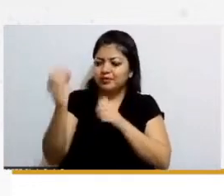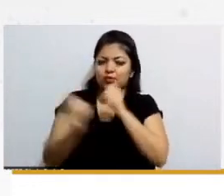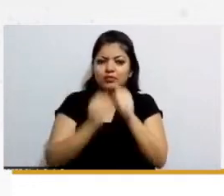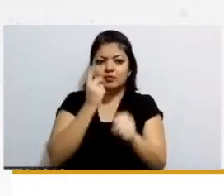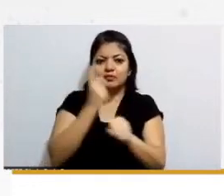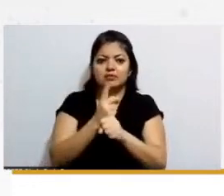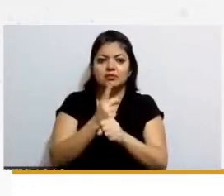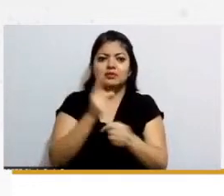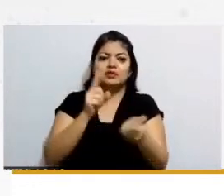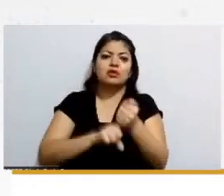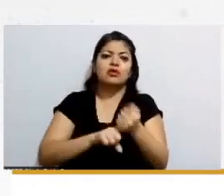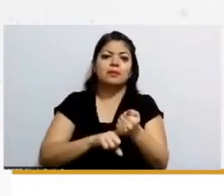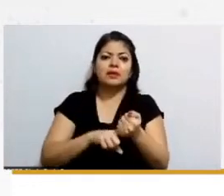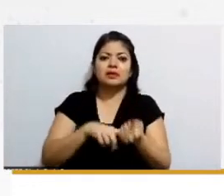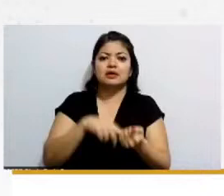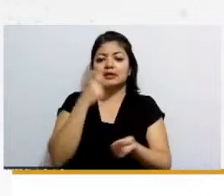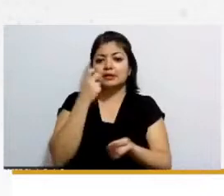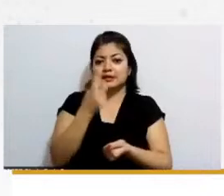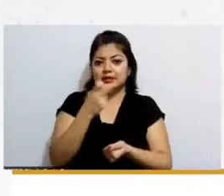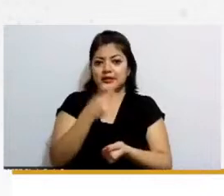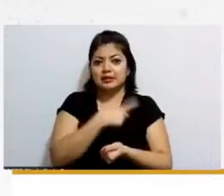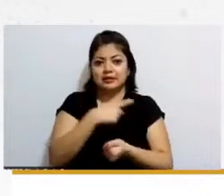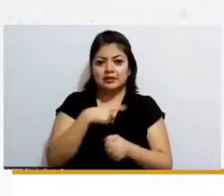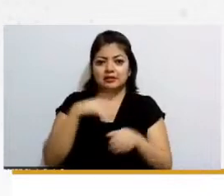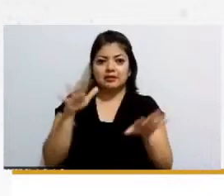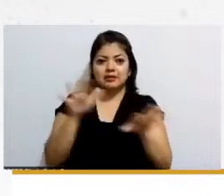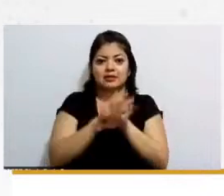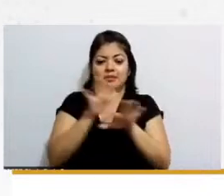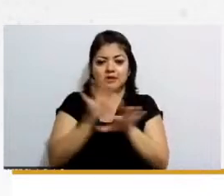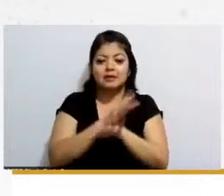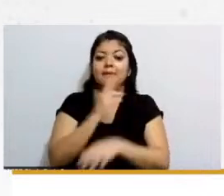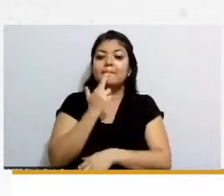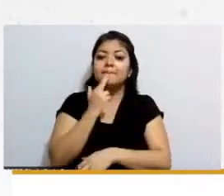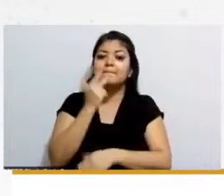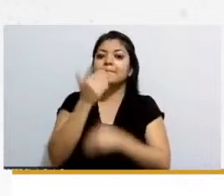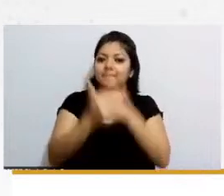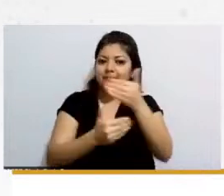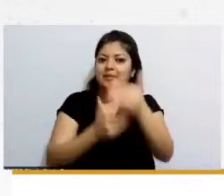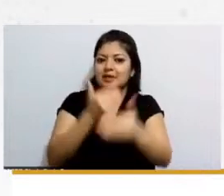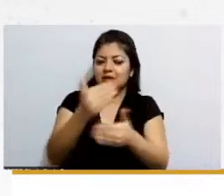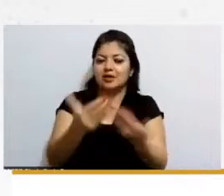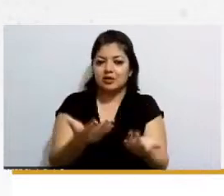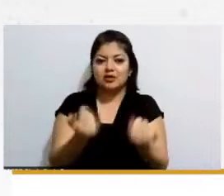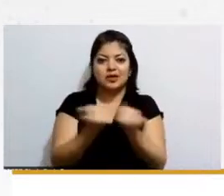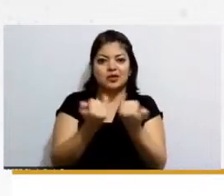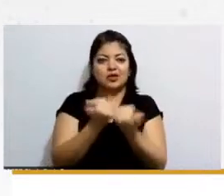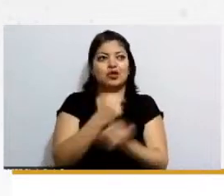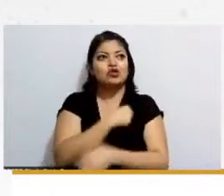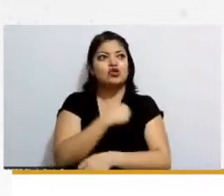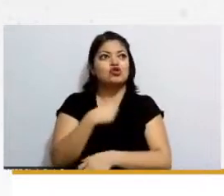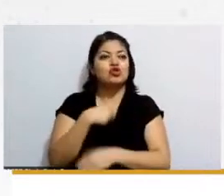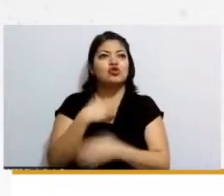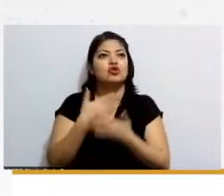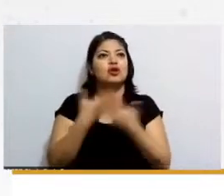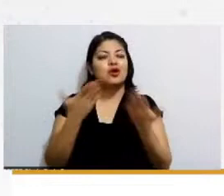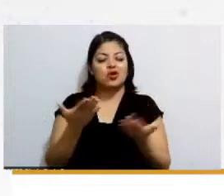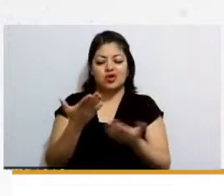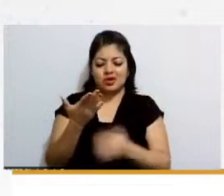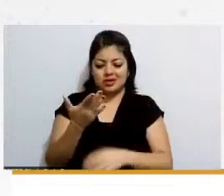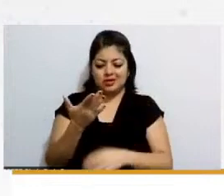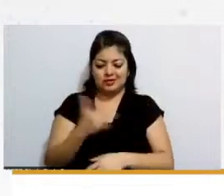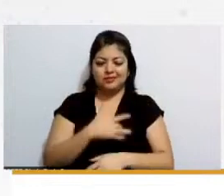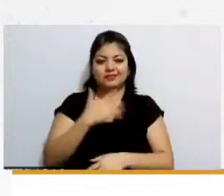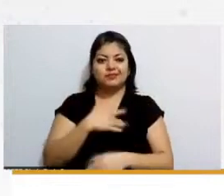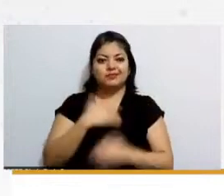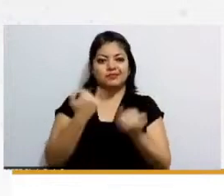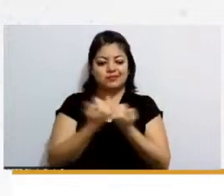entonces hay que mejorar en esto y también es el cómo vemos nosotros y cómo hacerle ver a